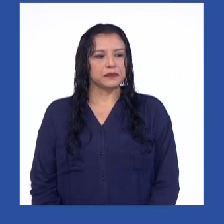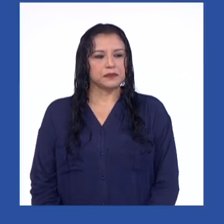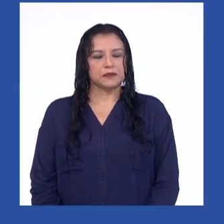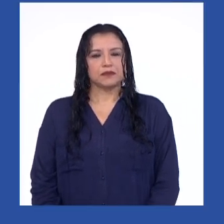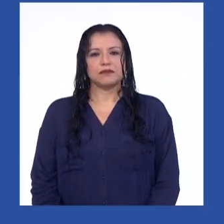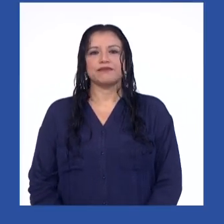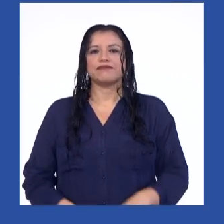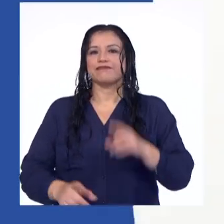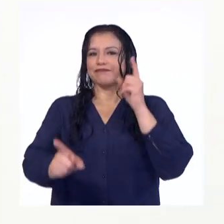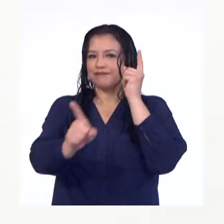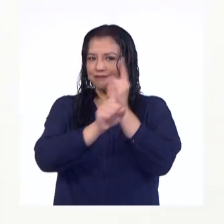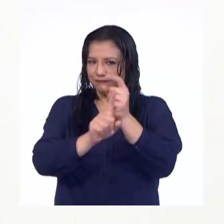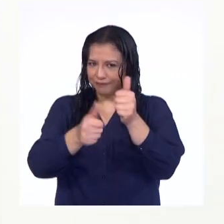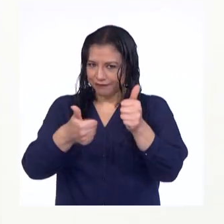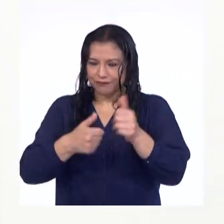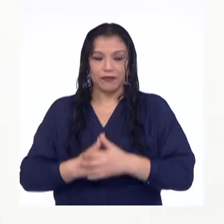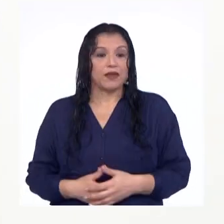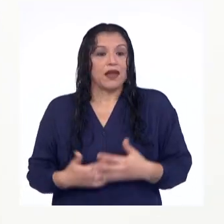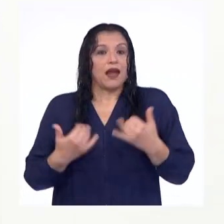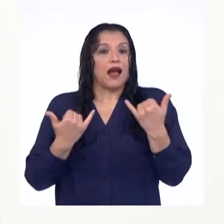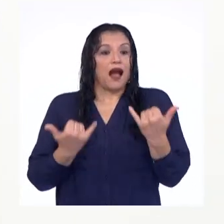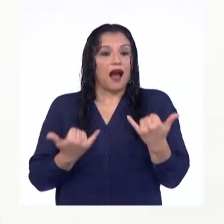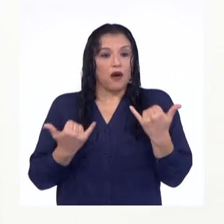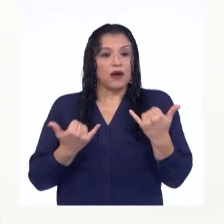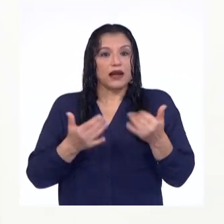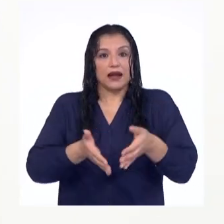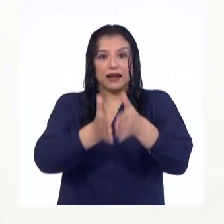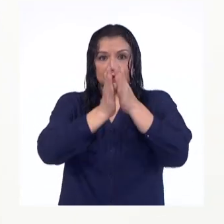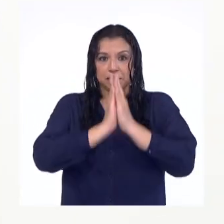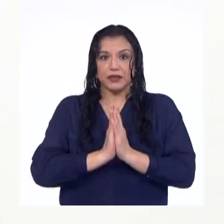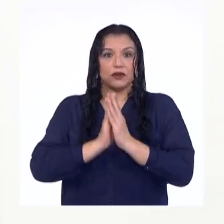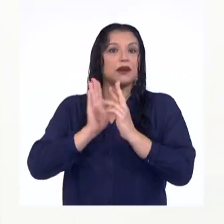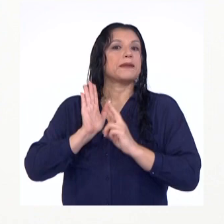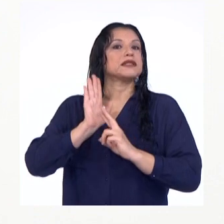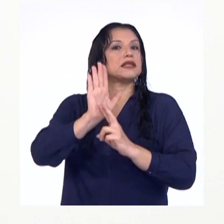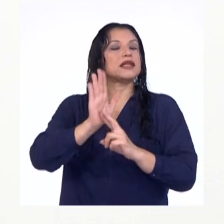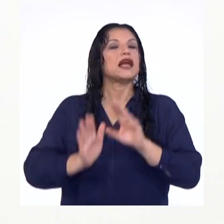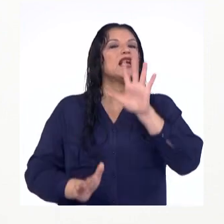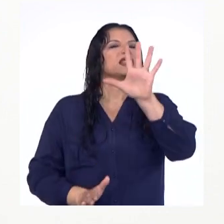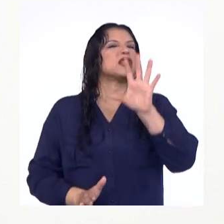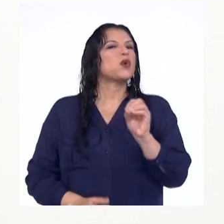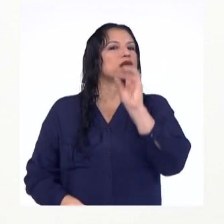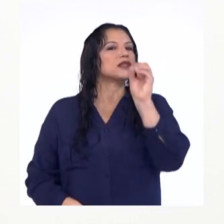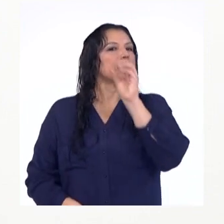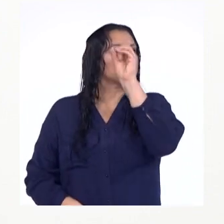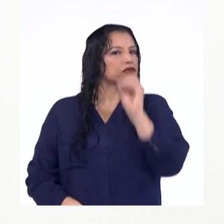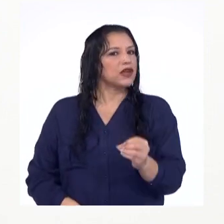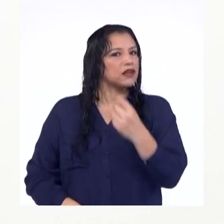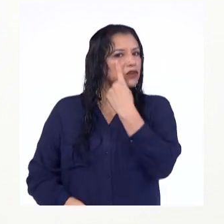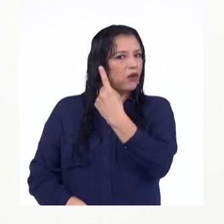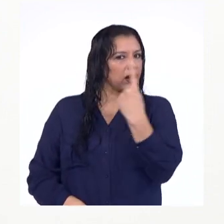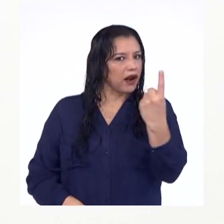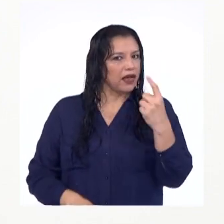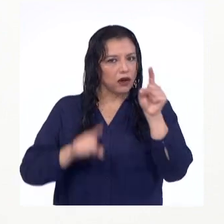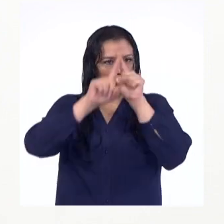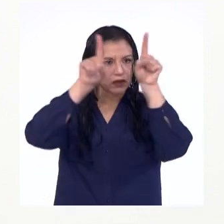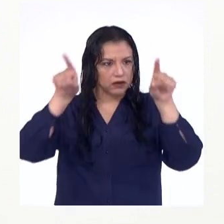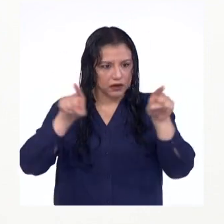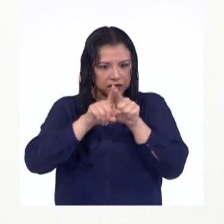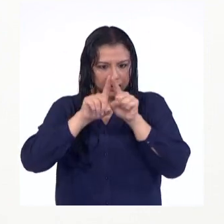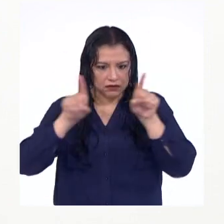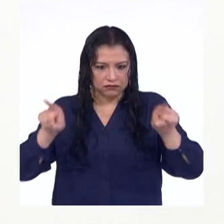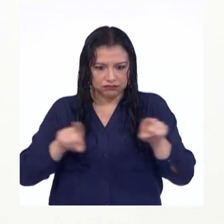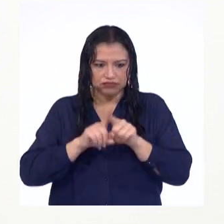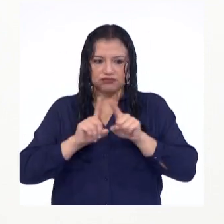Correcto. Ahora les pido representar el 50% en cada uno de los rectángulos divididos.